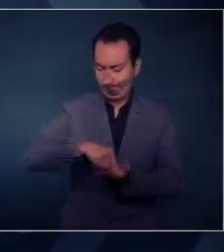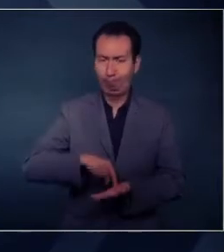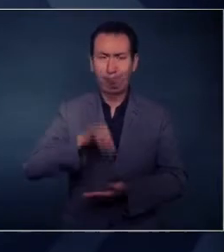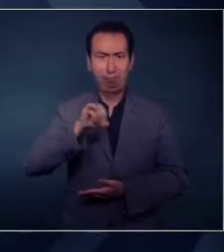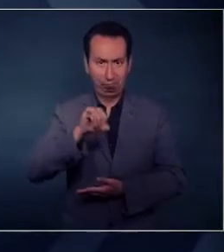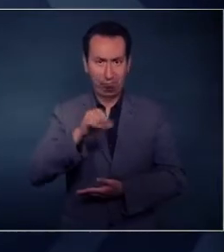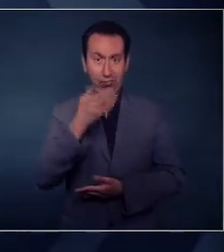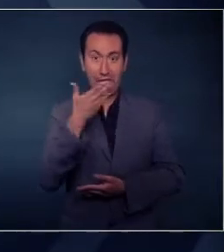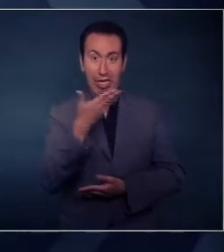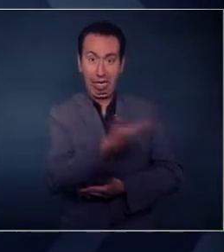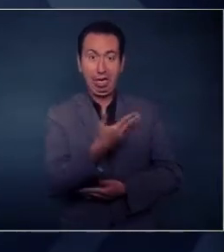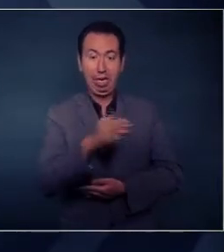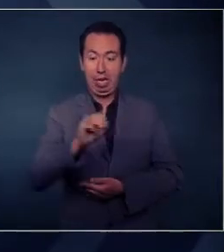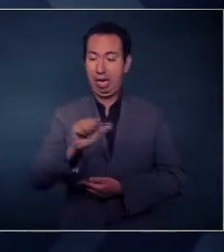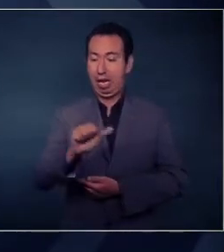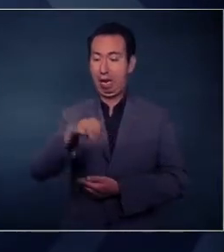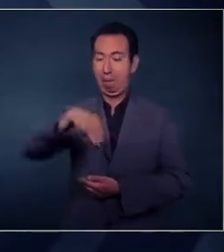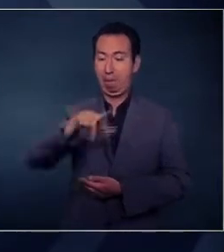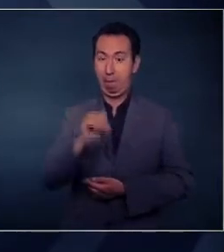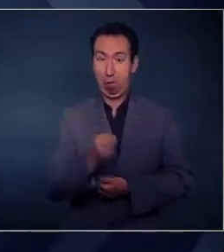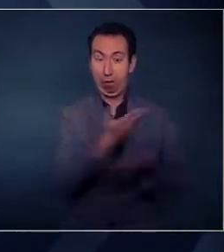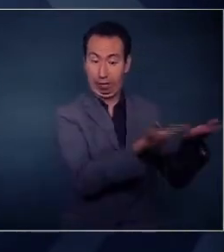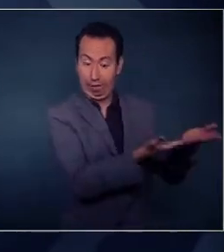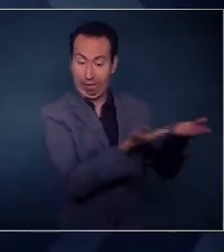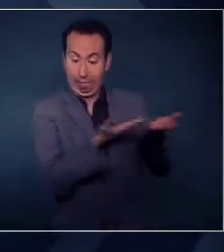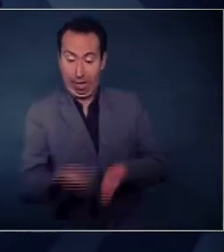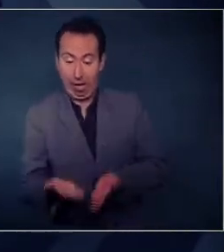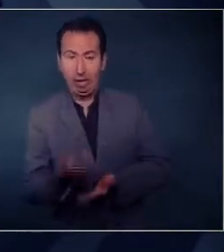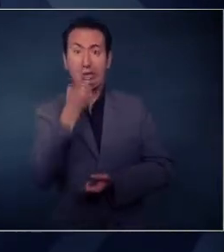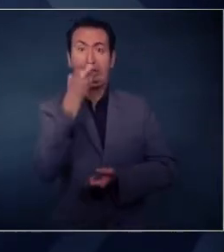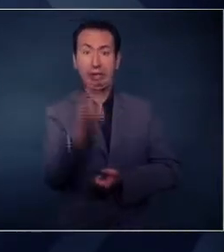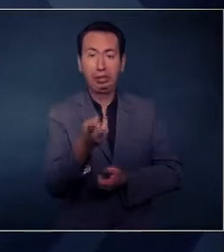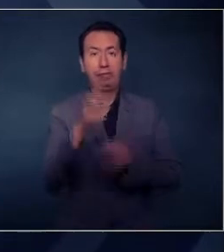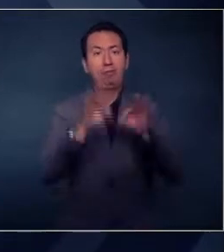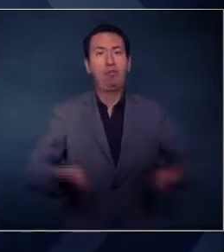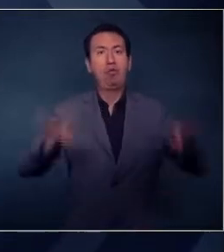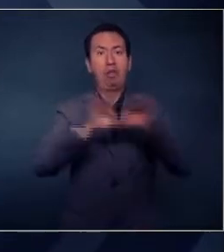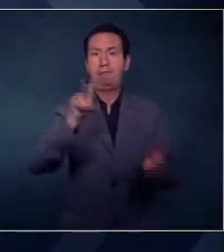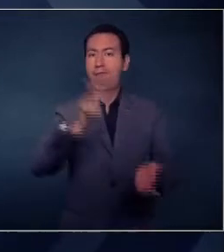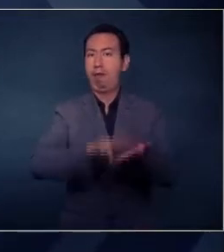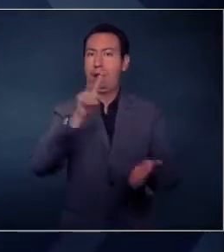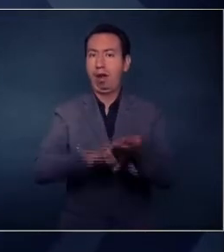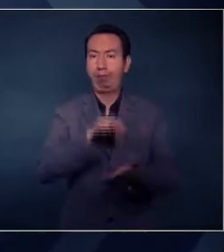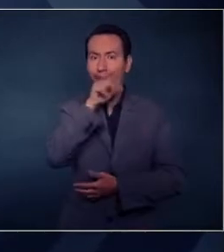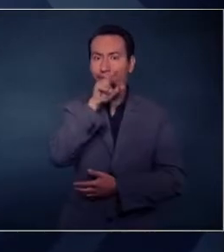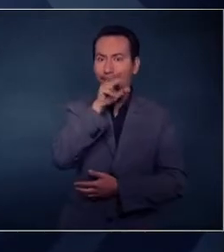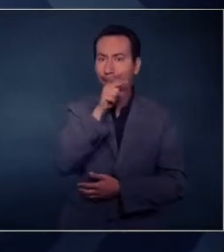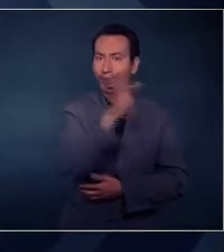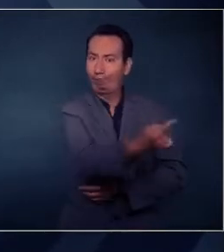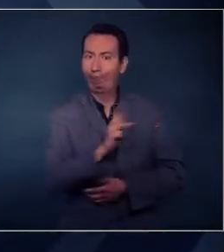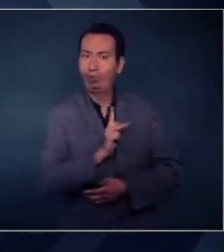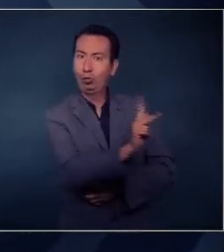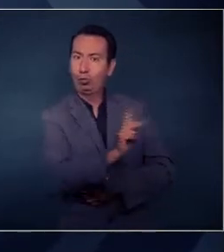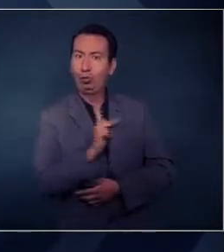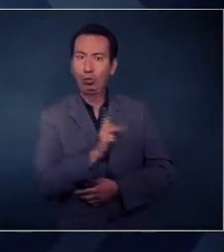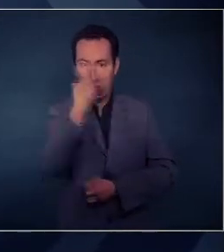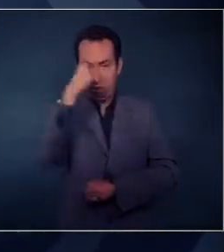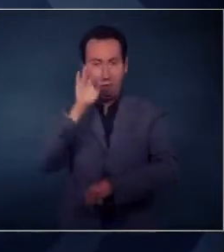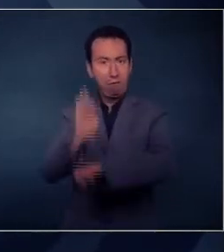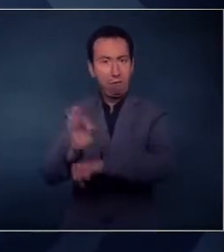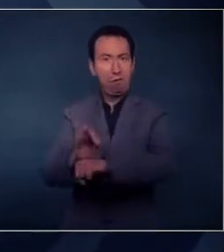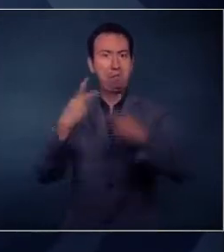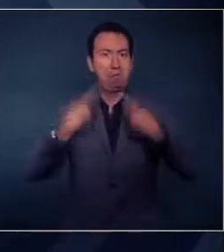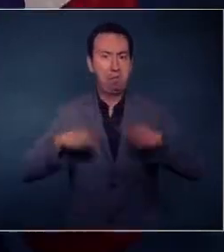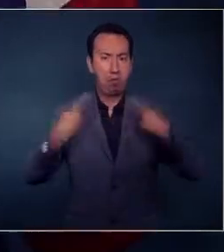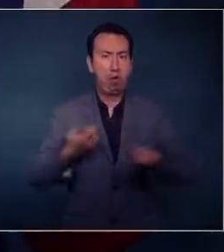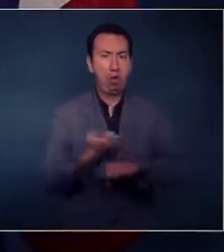la presencia del presidente de la República aquí es una gran muestra de la preocupación legítima que ambos tenemos por la seguridad de los guanajuatenses. Como le ha dicho